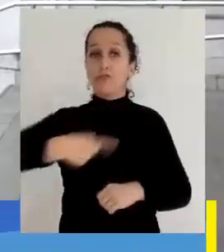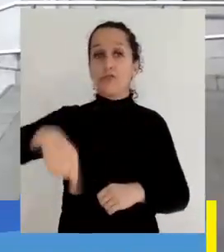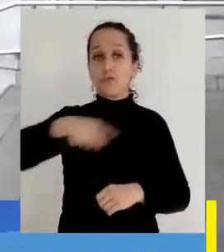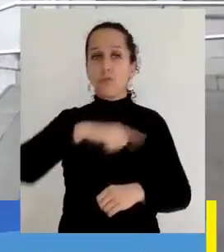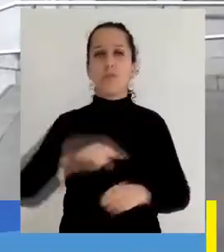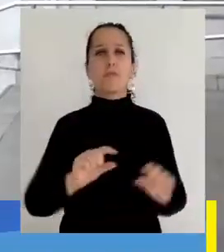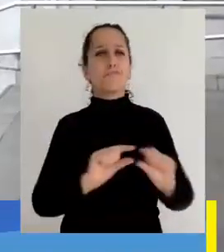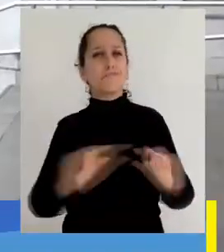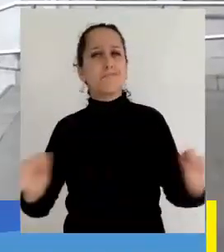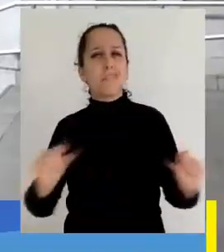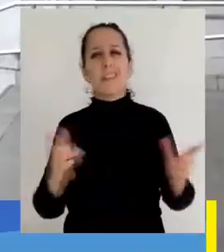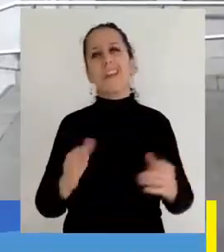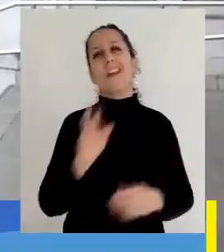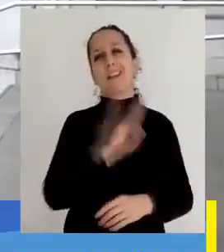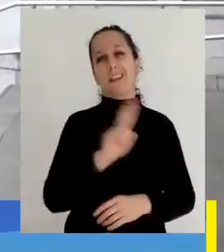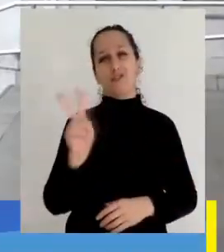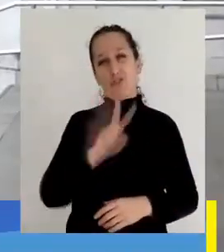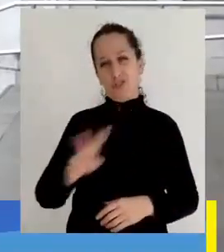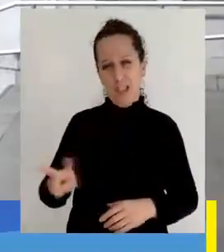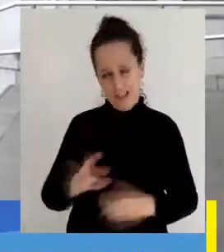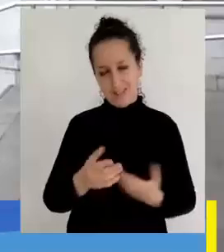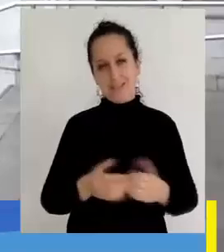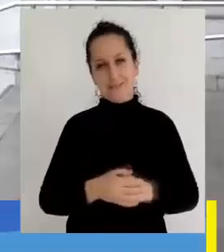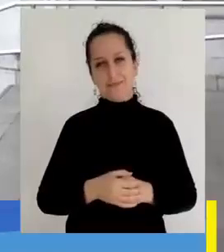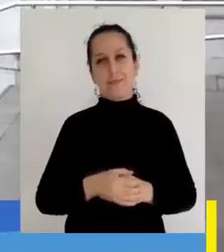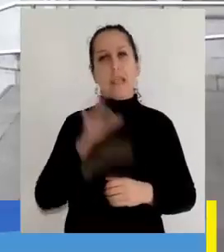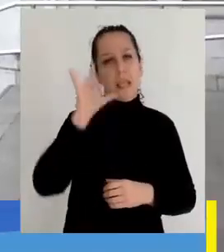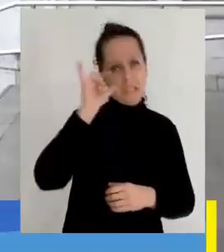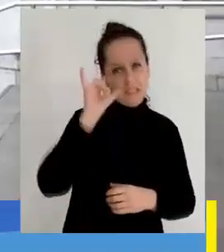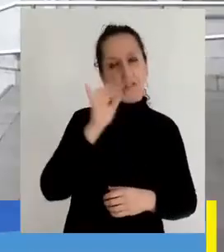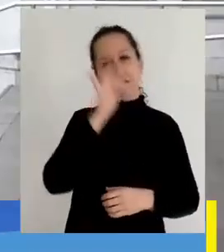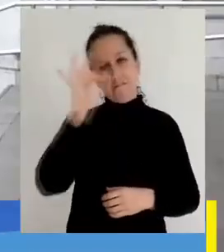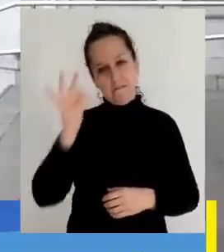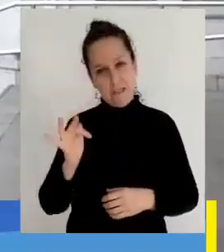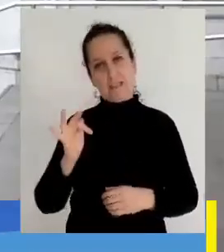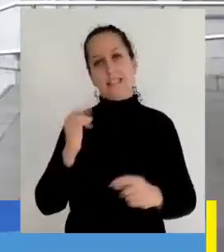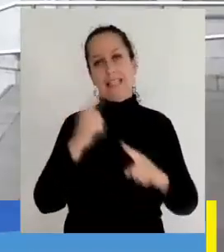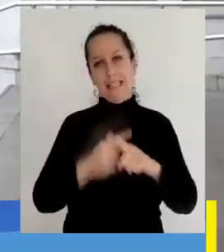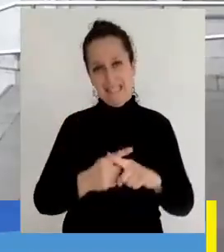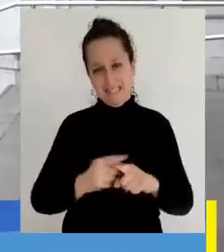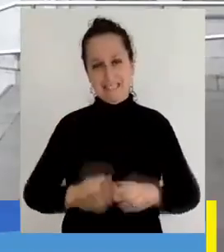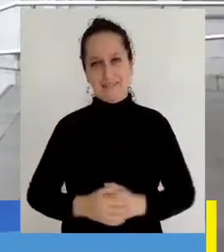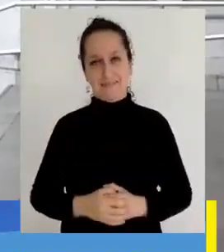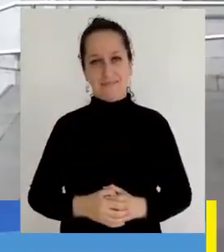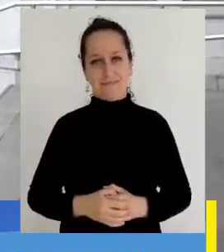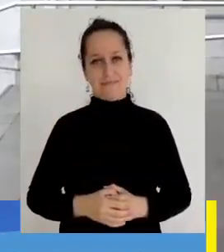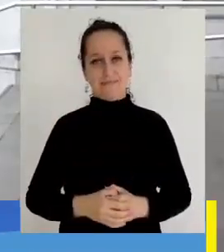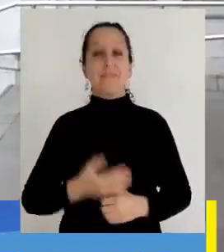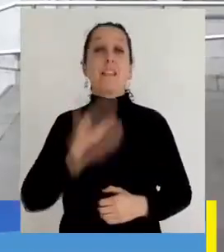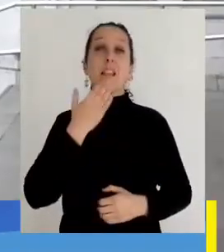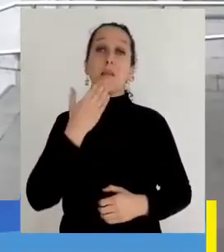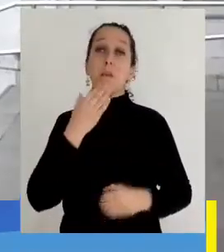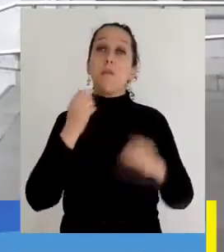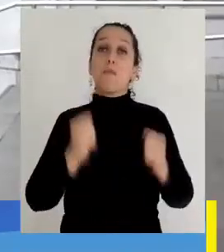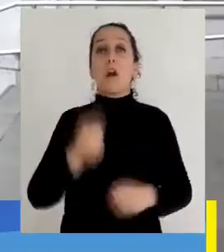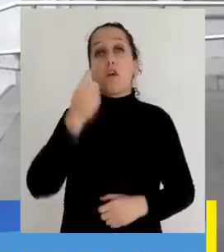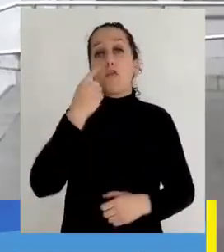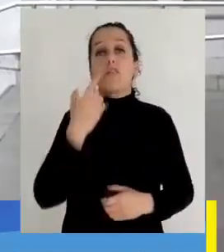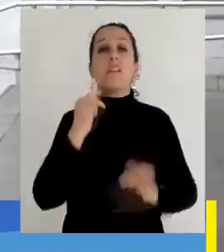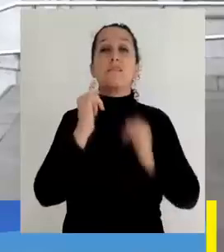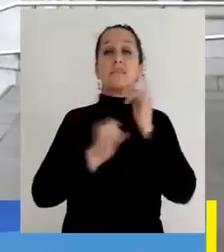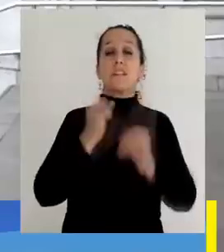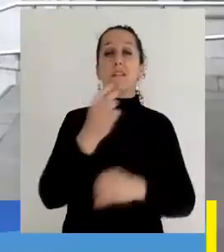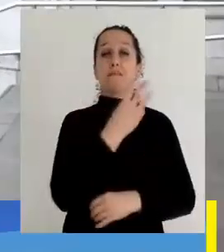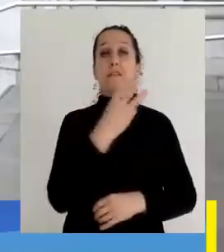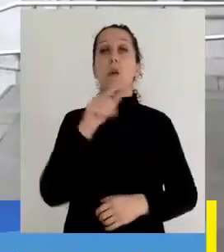que se mantengan en contacto con nosotros a través de nuestras redes sociales en Instagram, Facebook y X. Y también que puedan